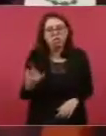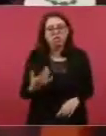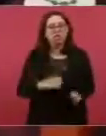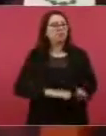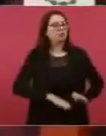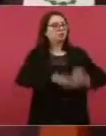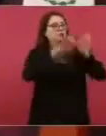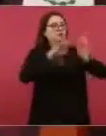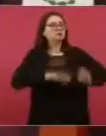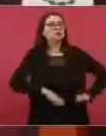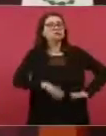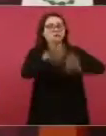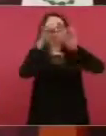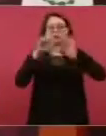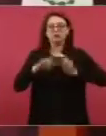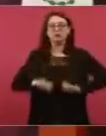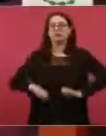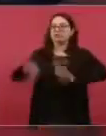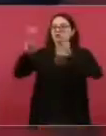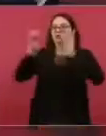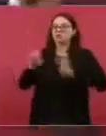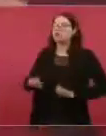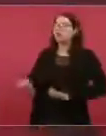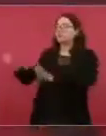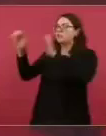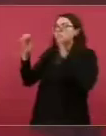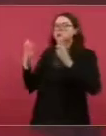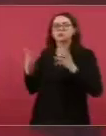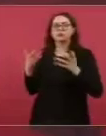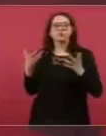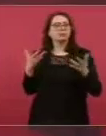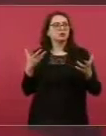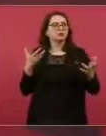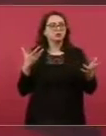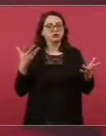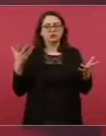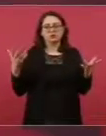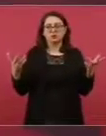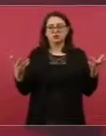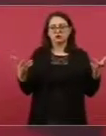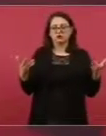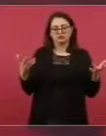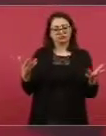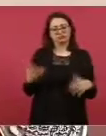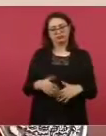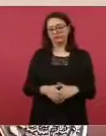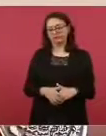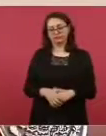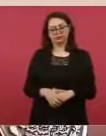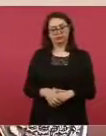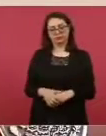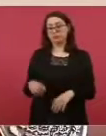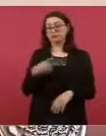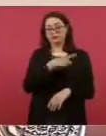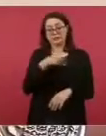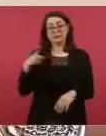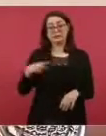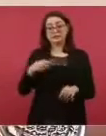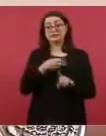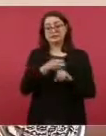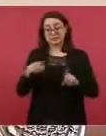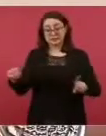sin ningún tipo de regulación y en el caso